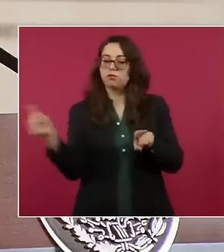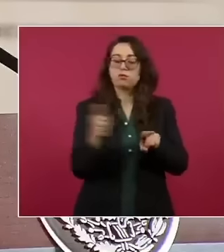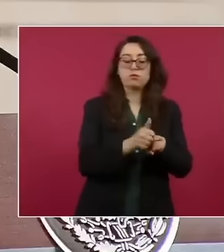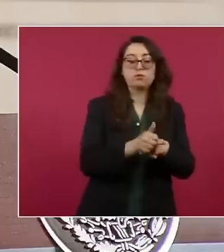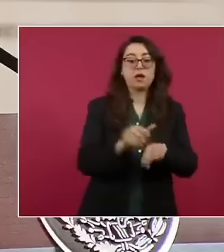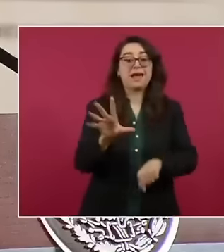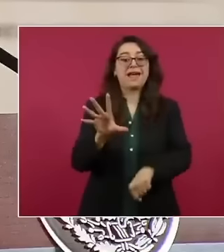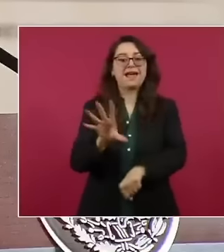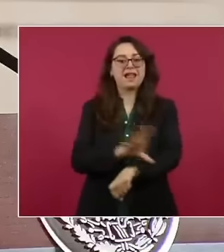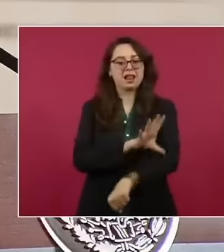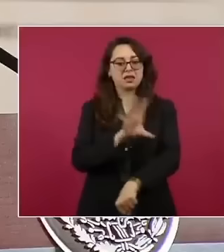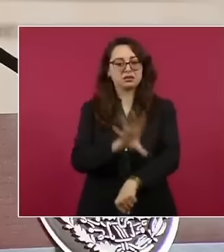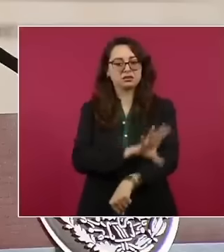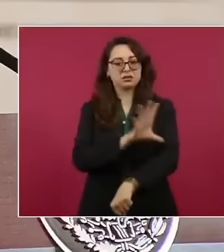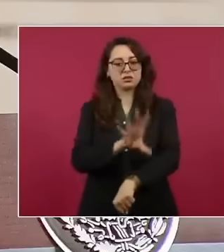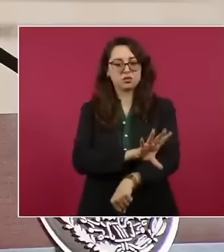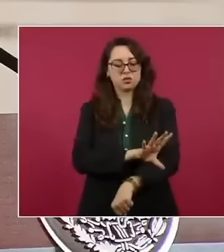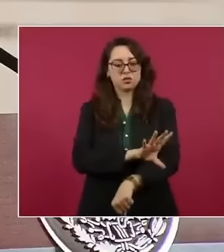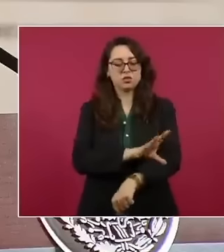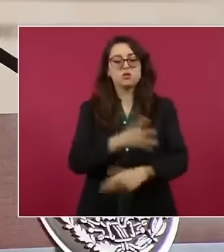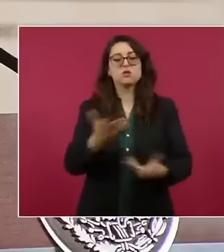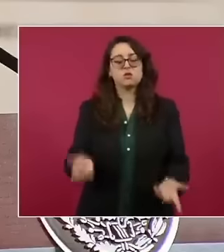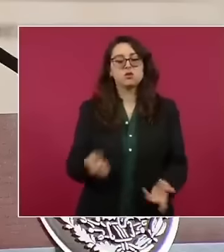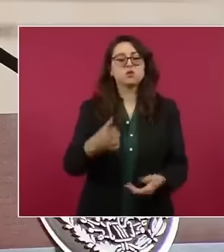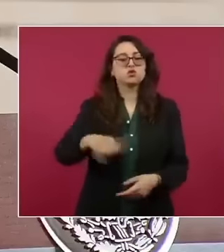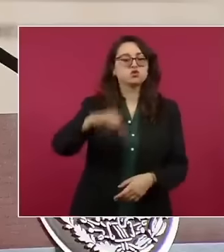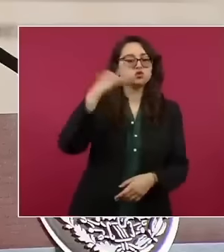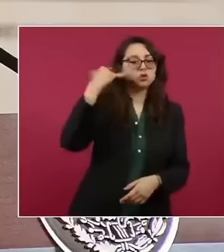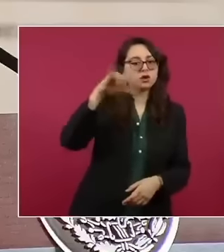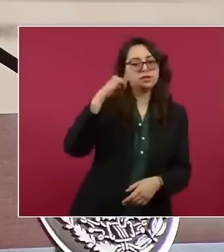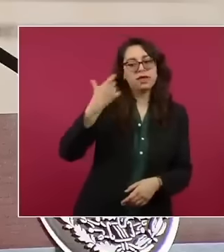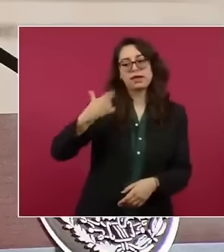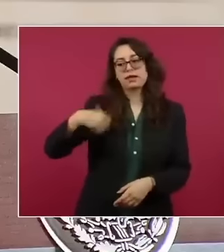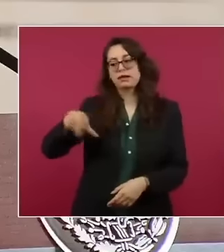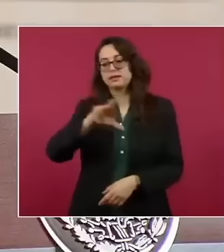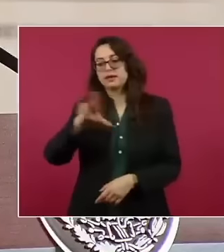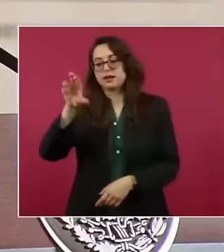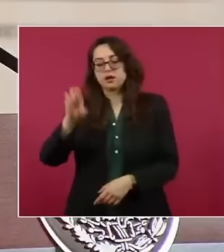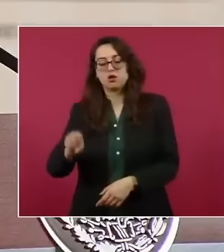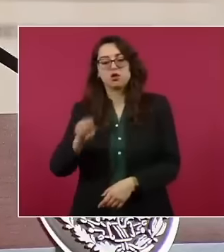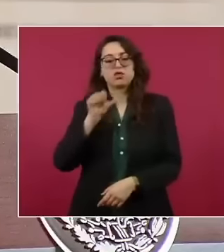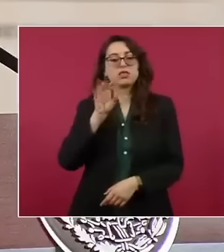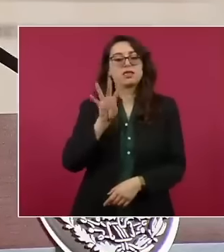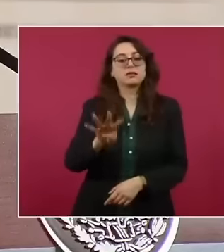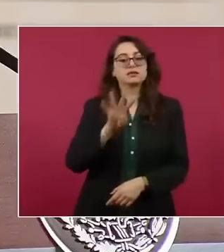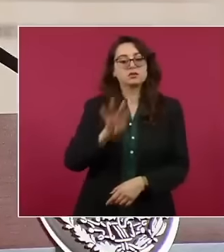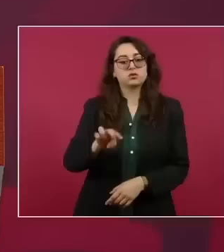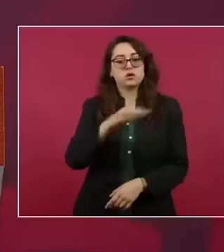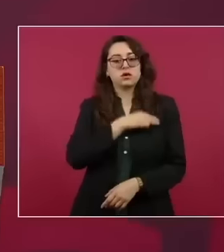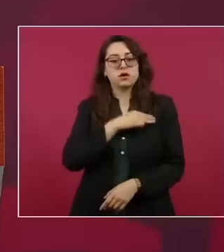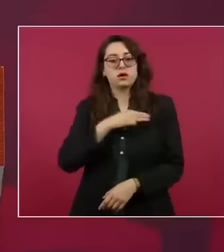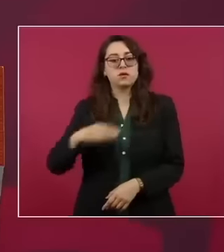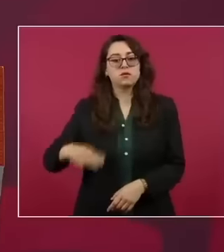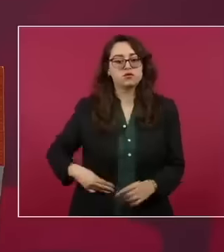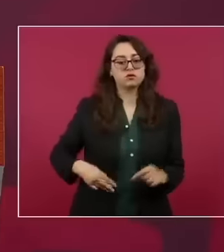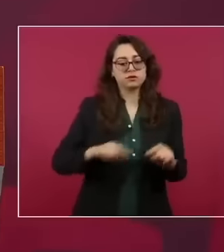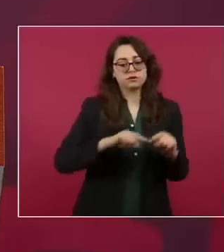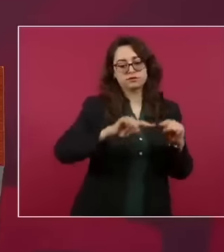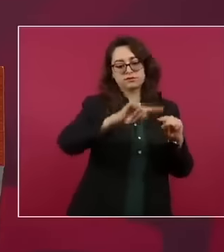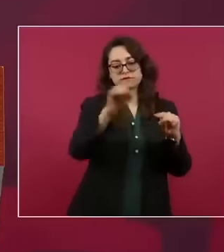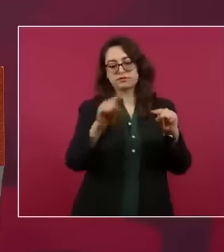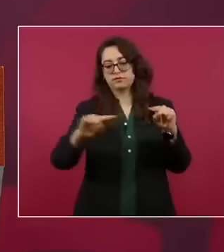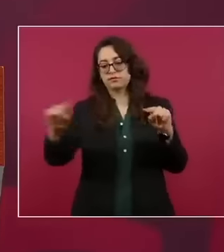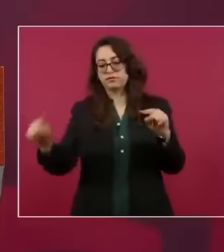por nueve municipios de Yucatán y Quintana Roo, donde se ubican las estaciones de Chichén Itzá y